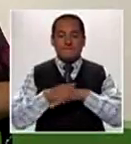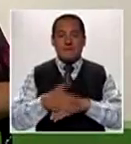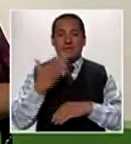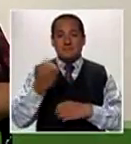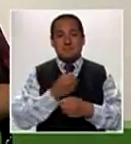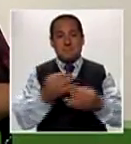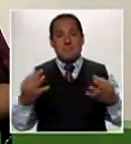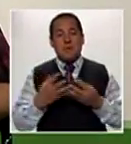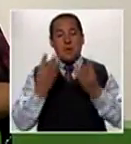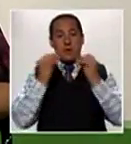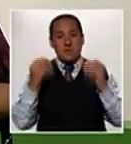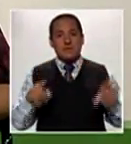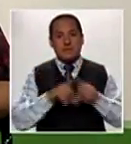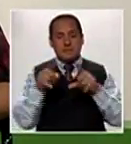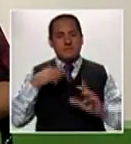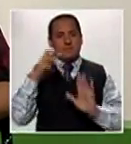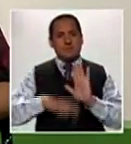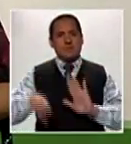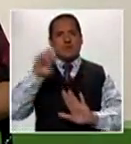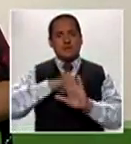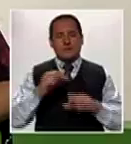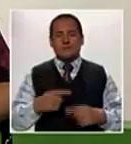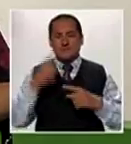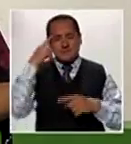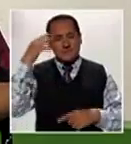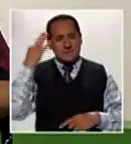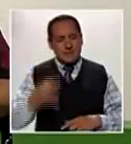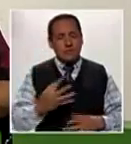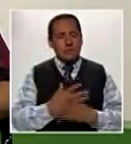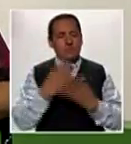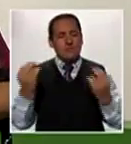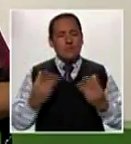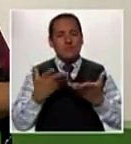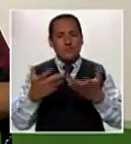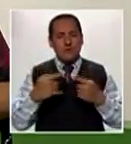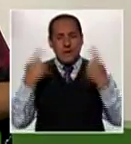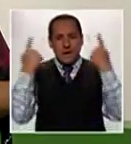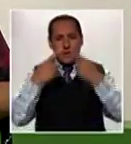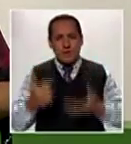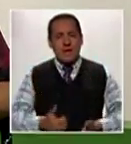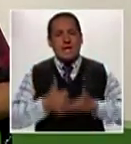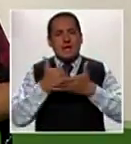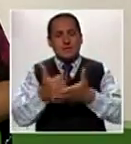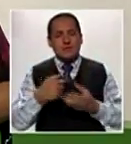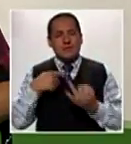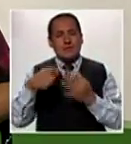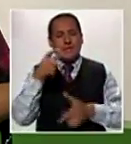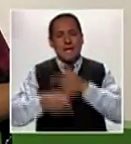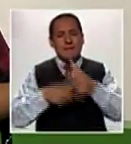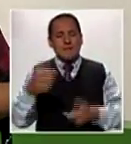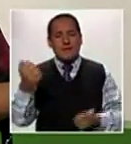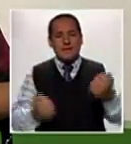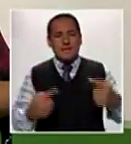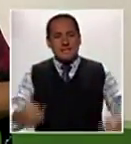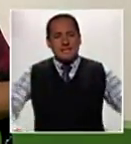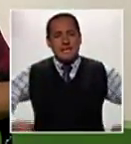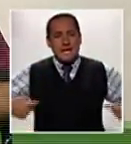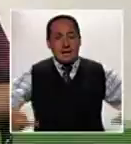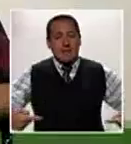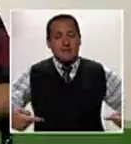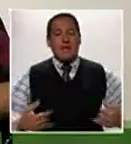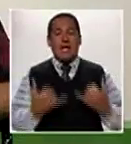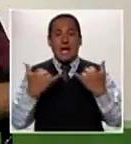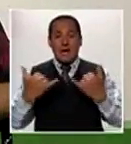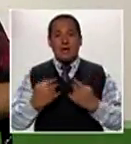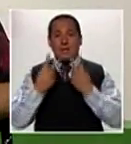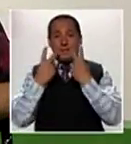Felicitaciones a quienes han hecho posible este proyecto. Estamos seguros servirá mucho como medio de transporte para las personas en silla de ruedas.